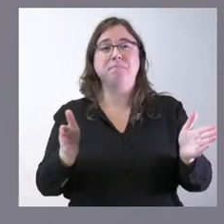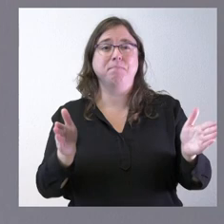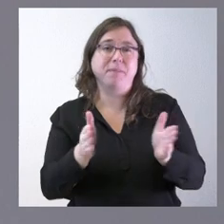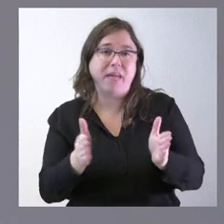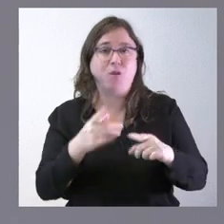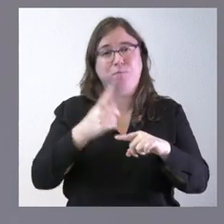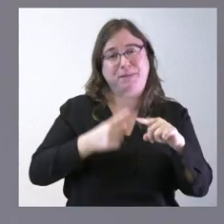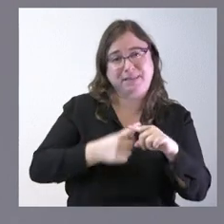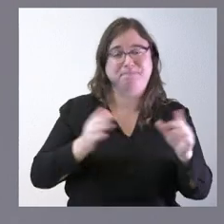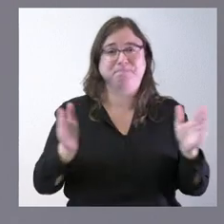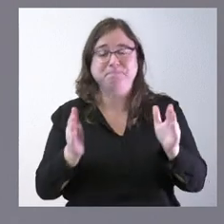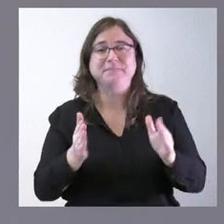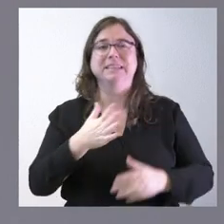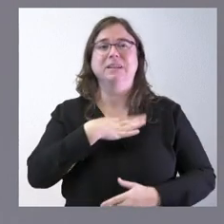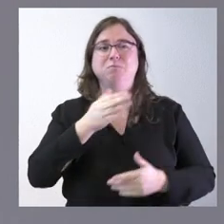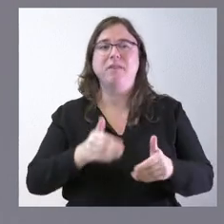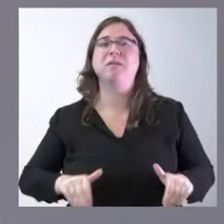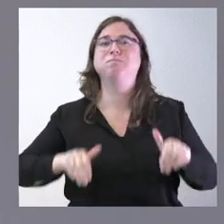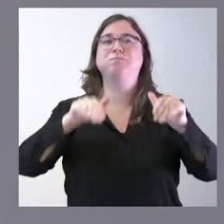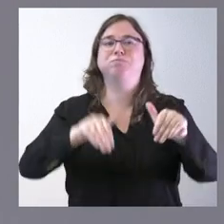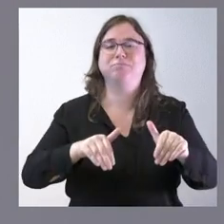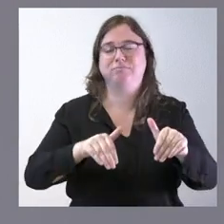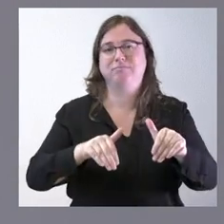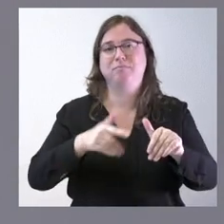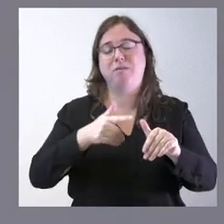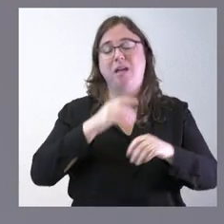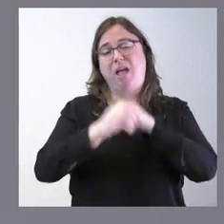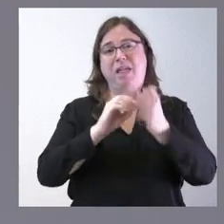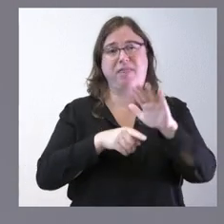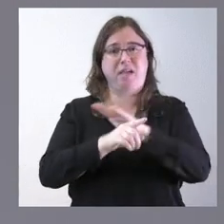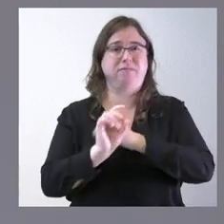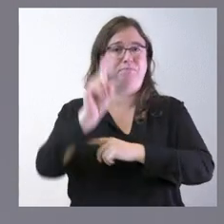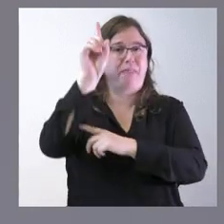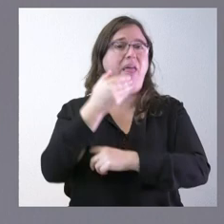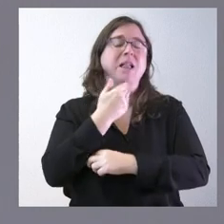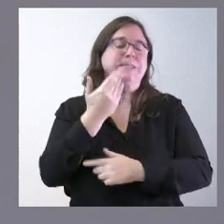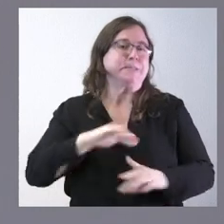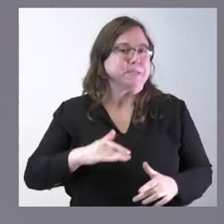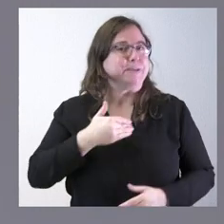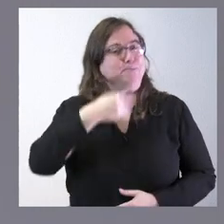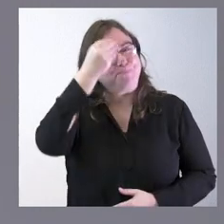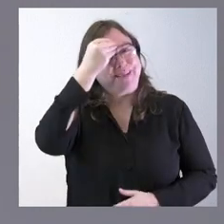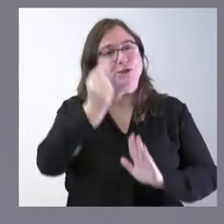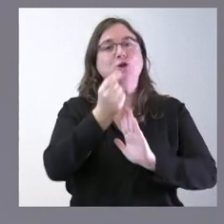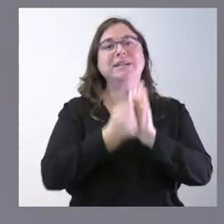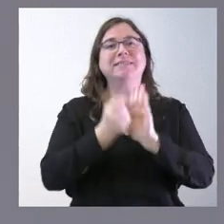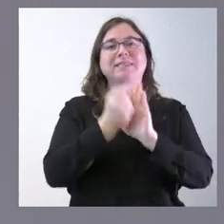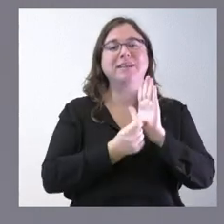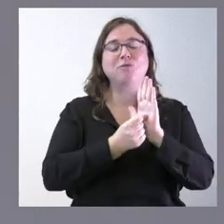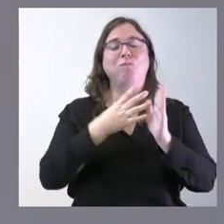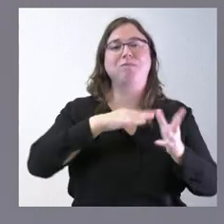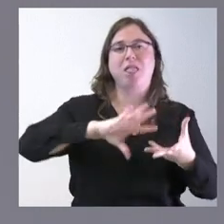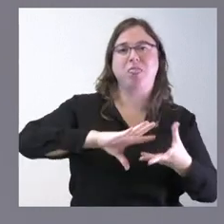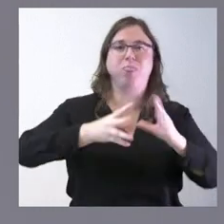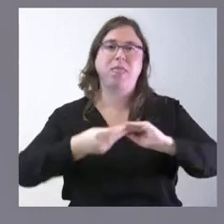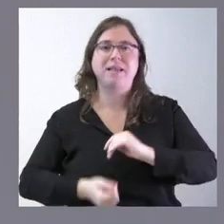mediano o pequeño pudieran optar a esa candidatura. Creo que los requisitos se podían haber establecido más adaptado a realmente